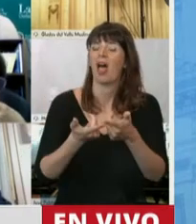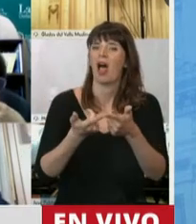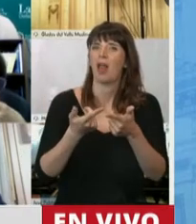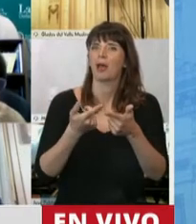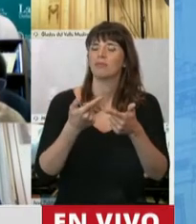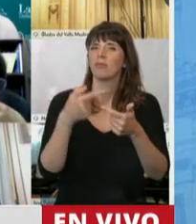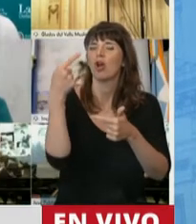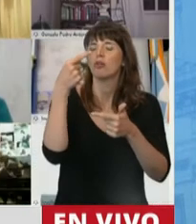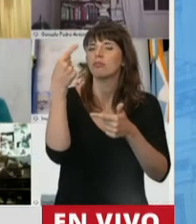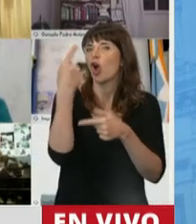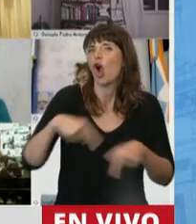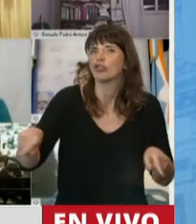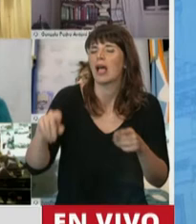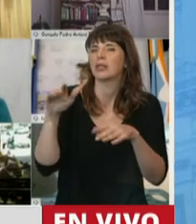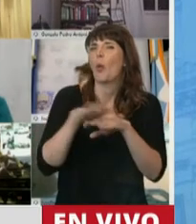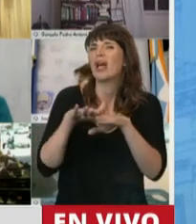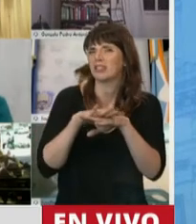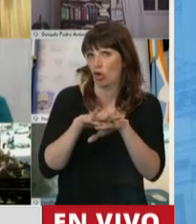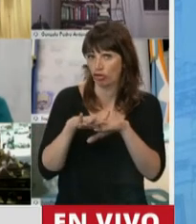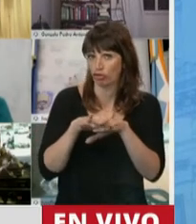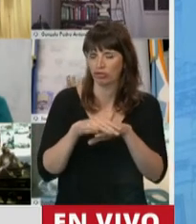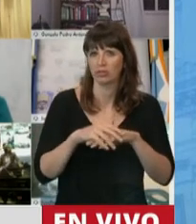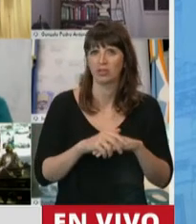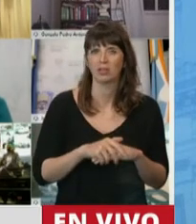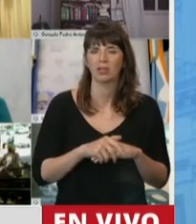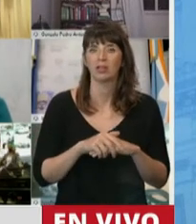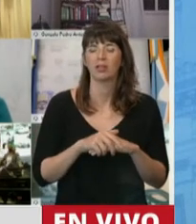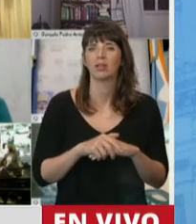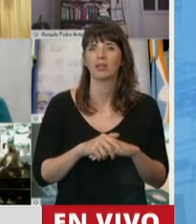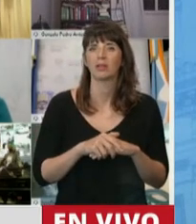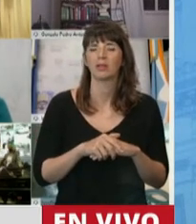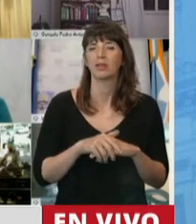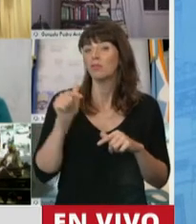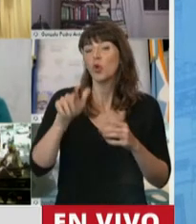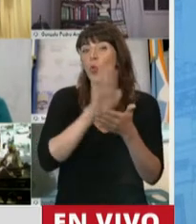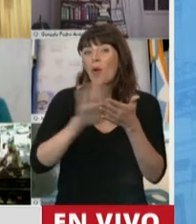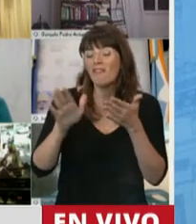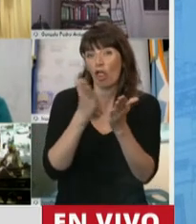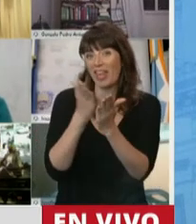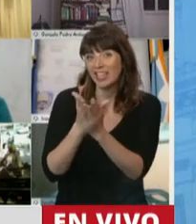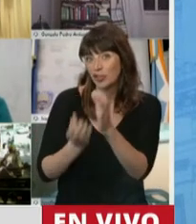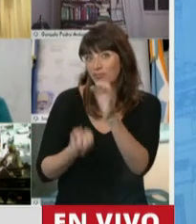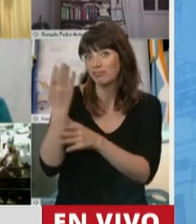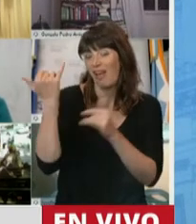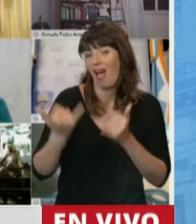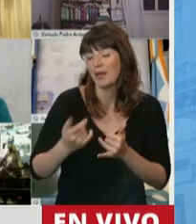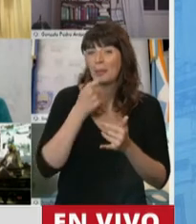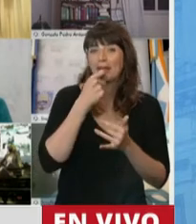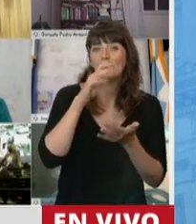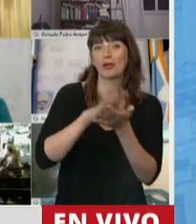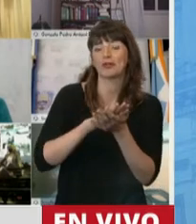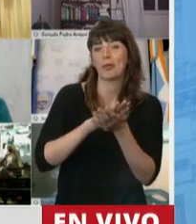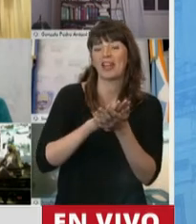en esta materia y en el cual se incorporan nuevos derechos, como el derecho a la desconexión